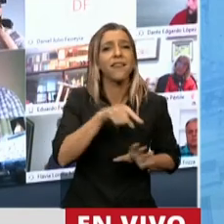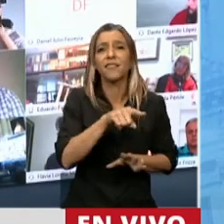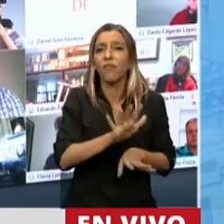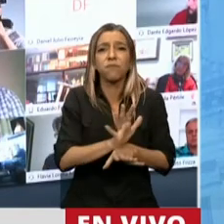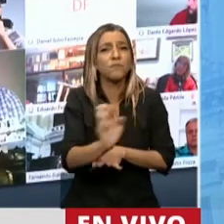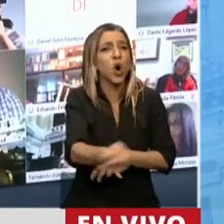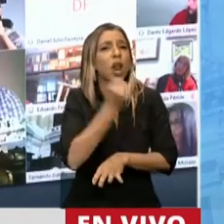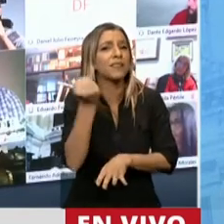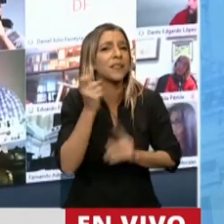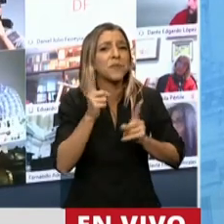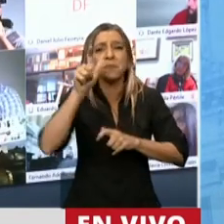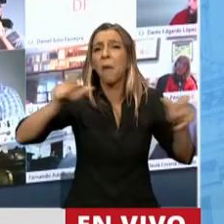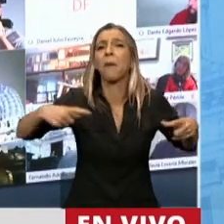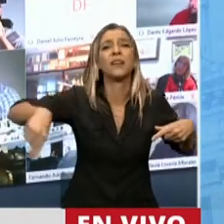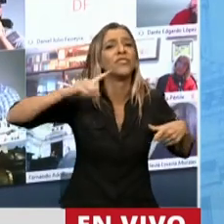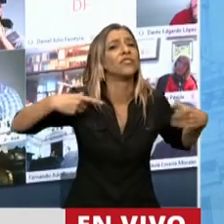amenazado también,